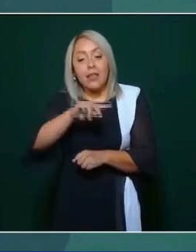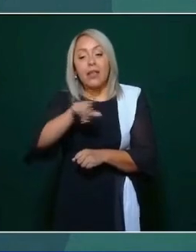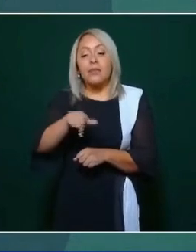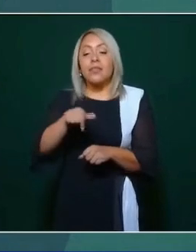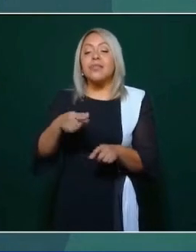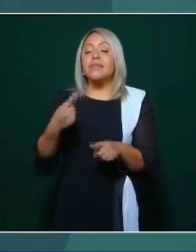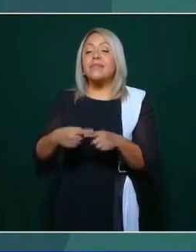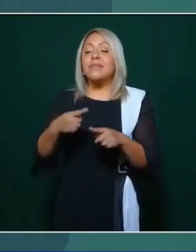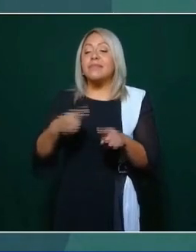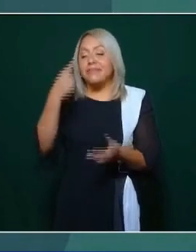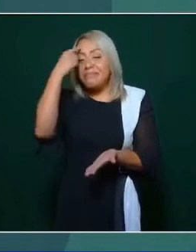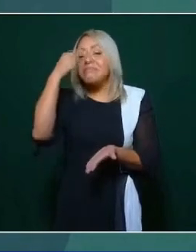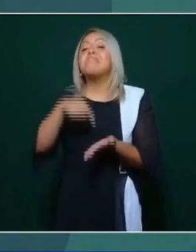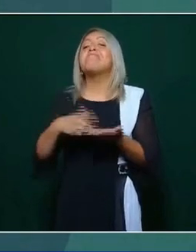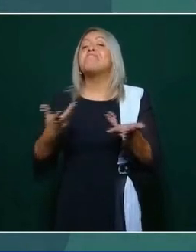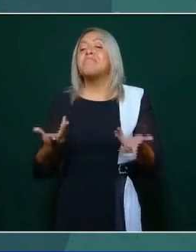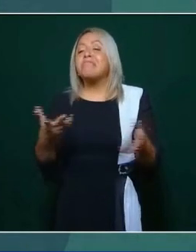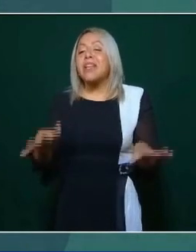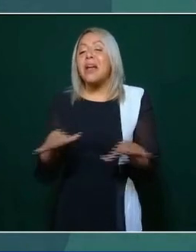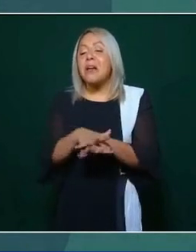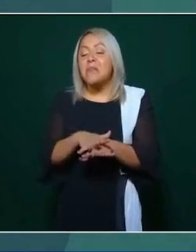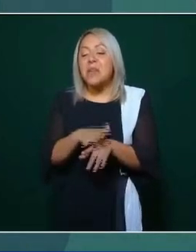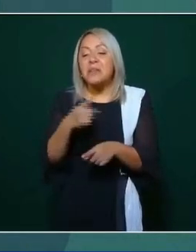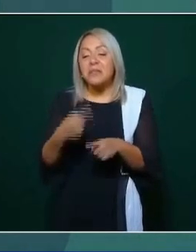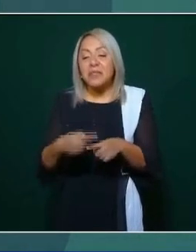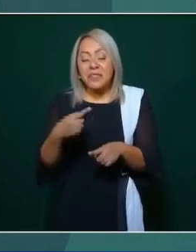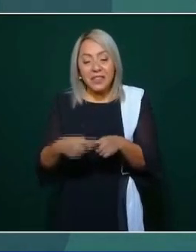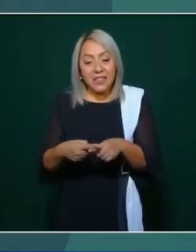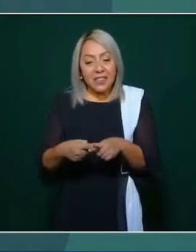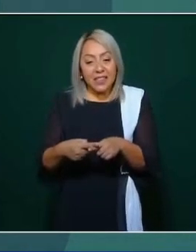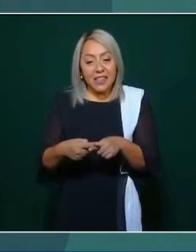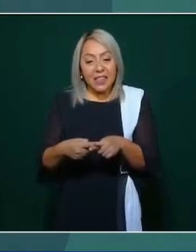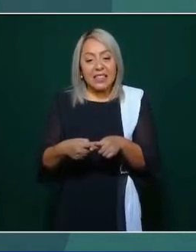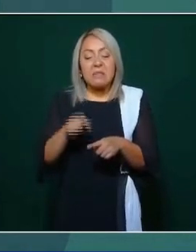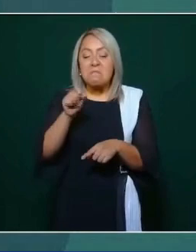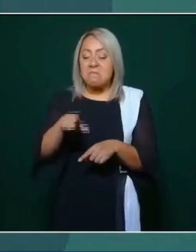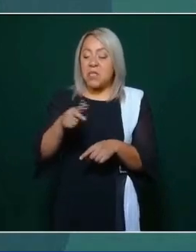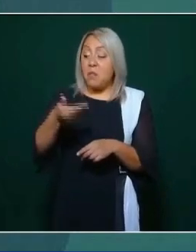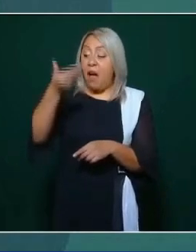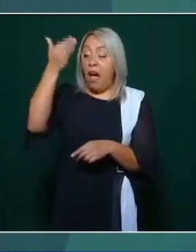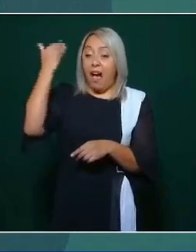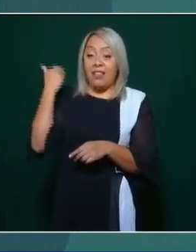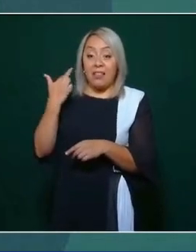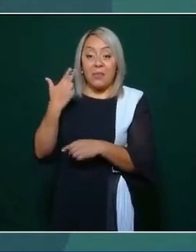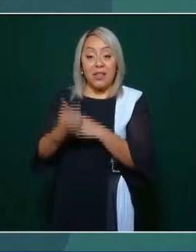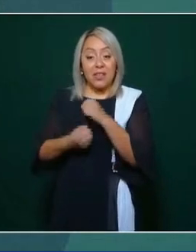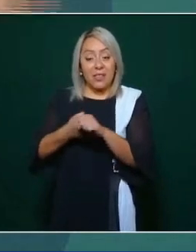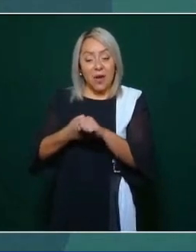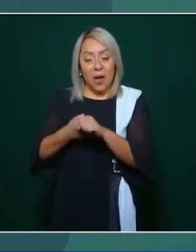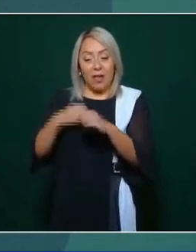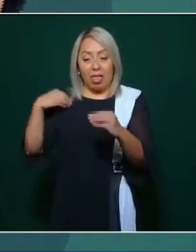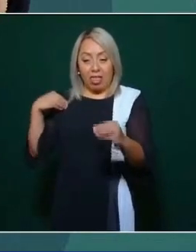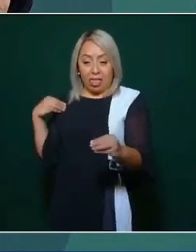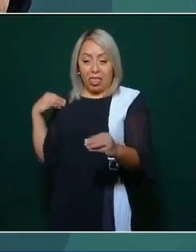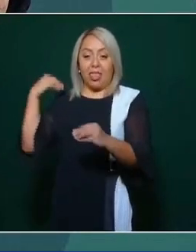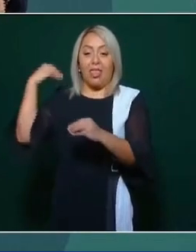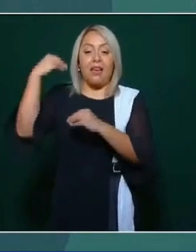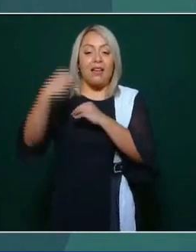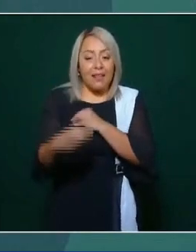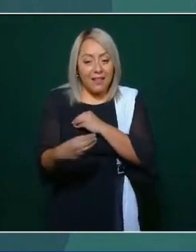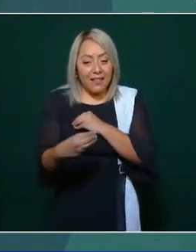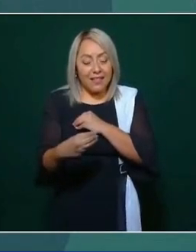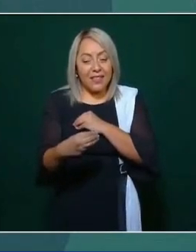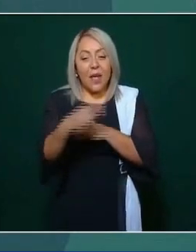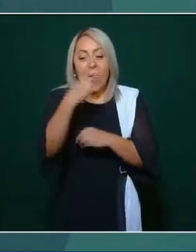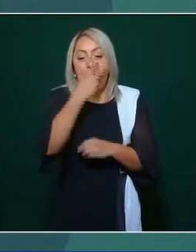de sustituto al que había quitado 25 años atrás a Jerónimo Treviño